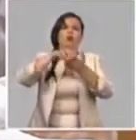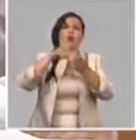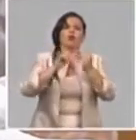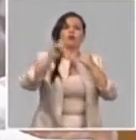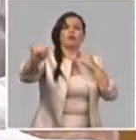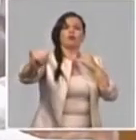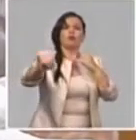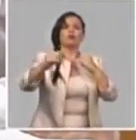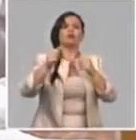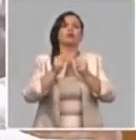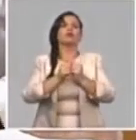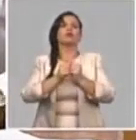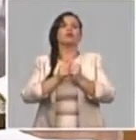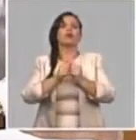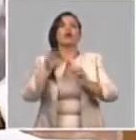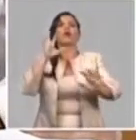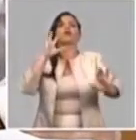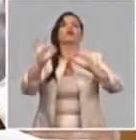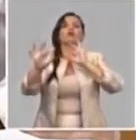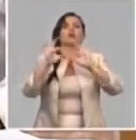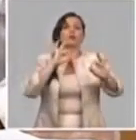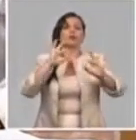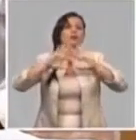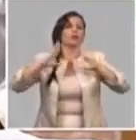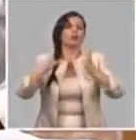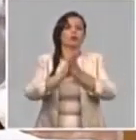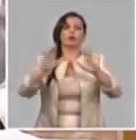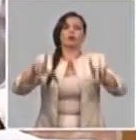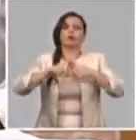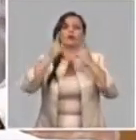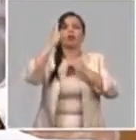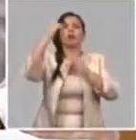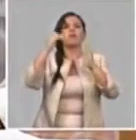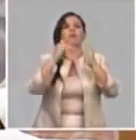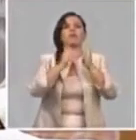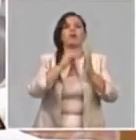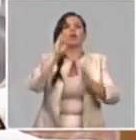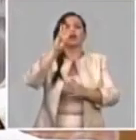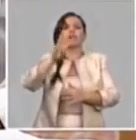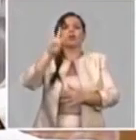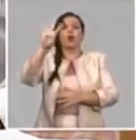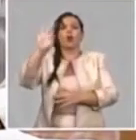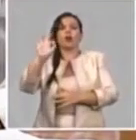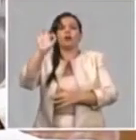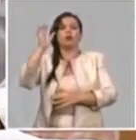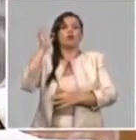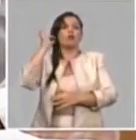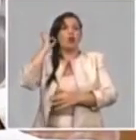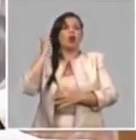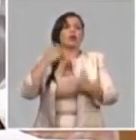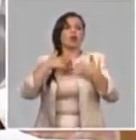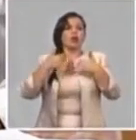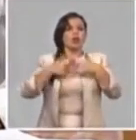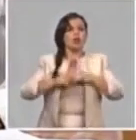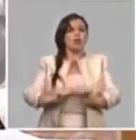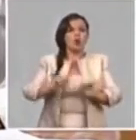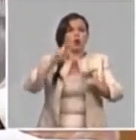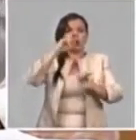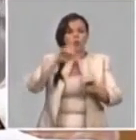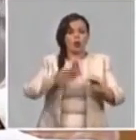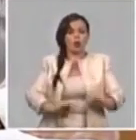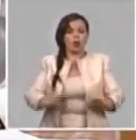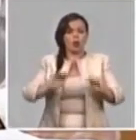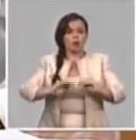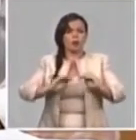Hemos protegido, hemos cumplido, como indicado, con 1.340 mujeres que tienen niños pequeños han tenido la necesidad de atenderlos y se han